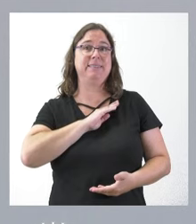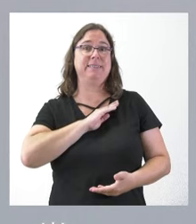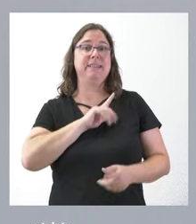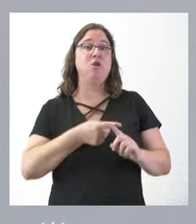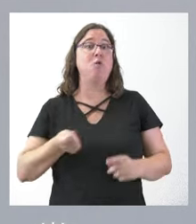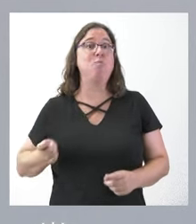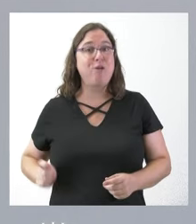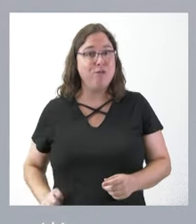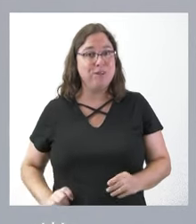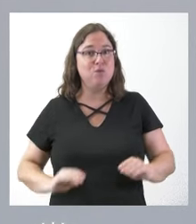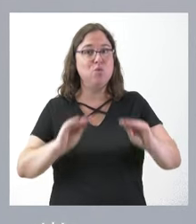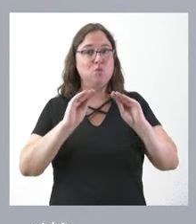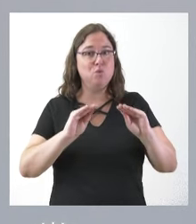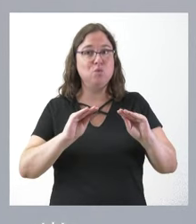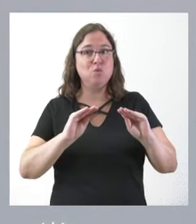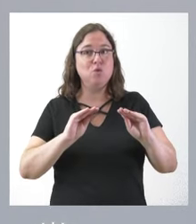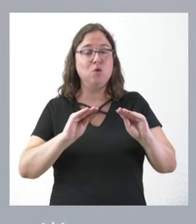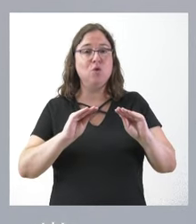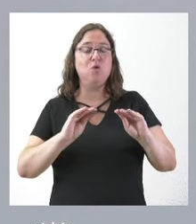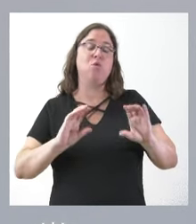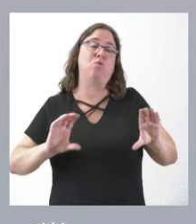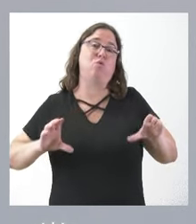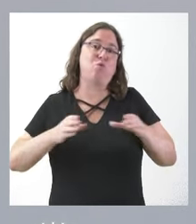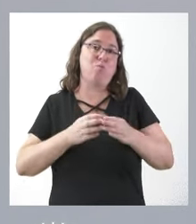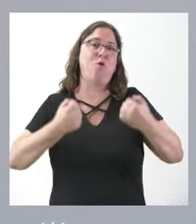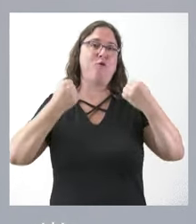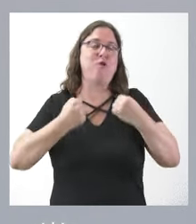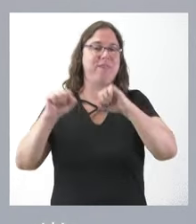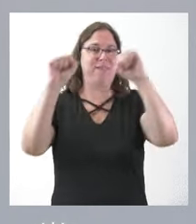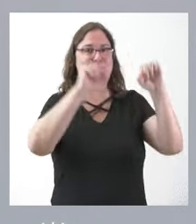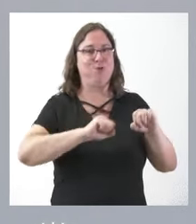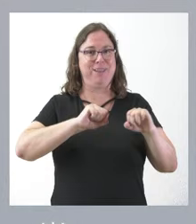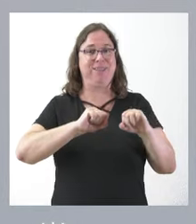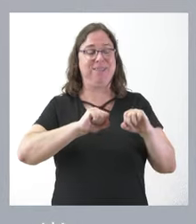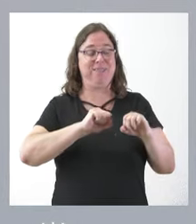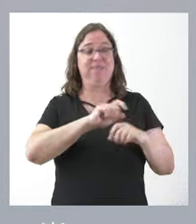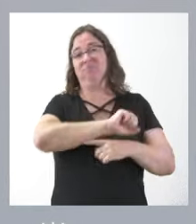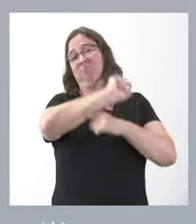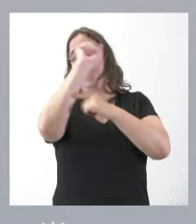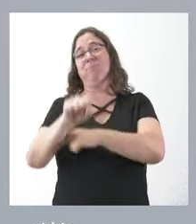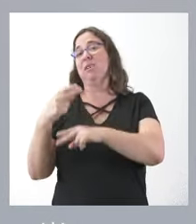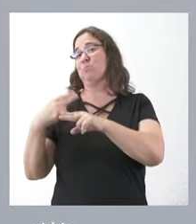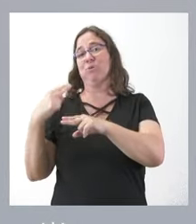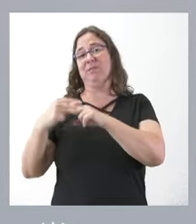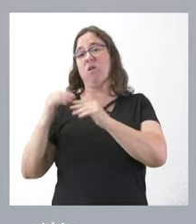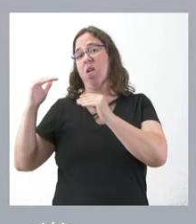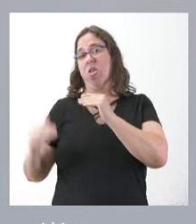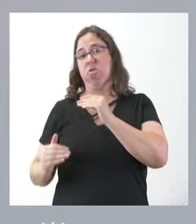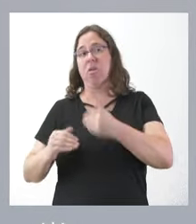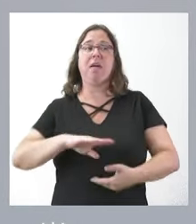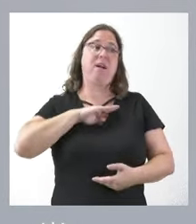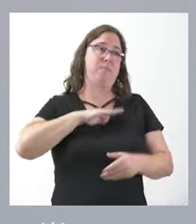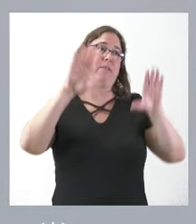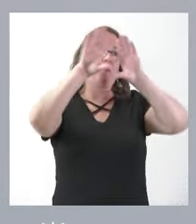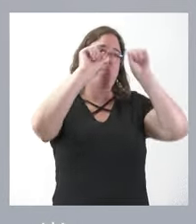y profesionalidad de las fuerzas y cuerpos de seguridad del Estado de los políticos que, en este momento, las dirigen. Y, por tanto,